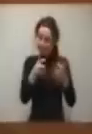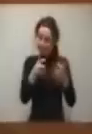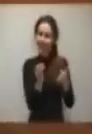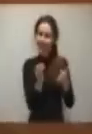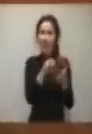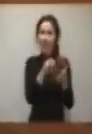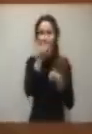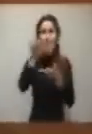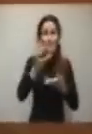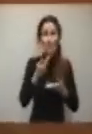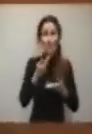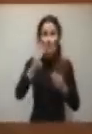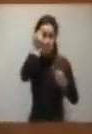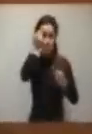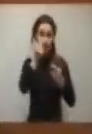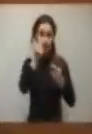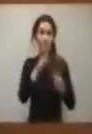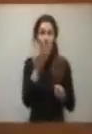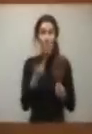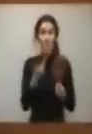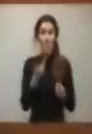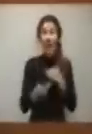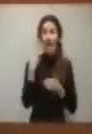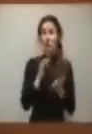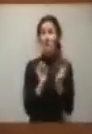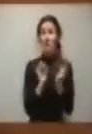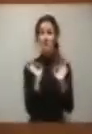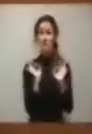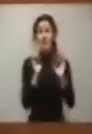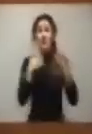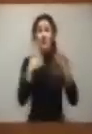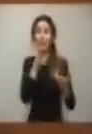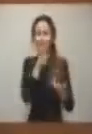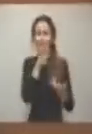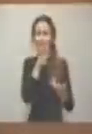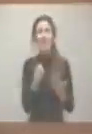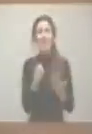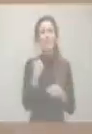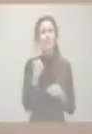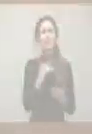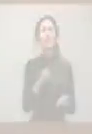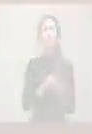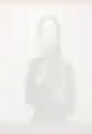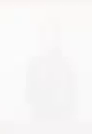bienvenidos a esos criterios, porque cuando no se aplicaban, algunos hacíamos referencia a esto ya hace bastante tiempo. Muchas gracias.